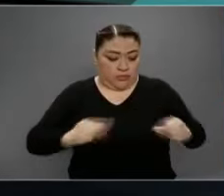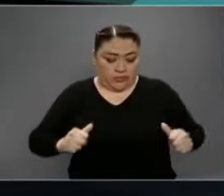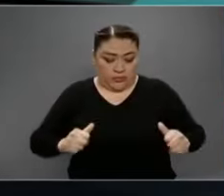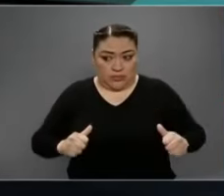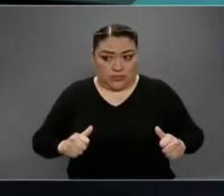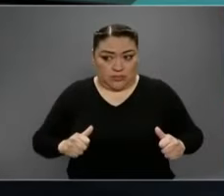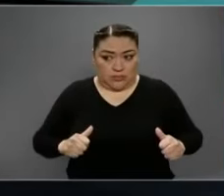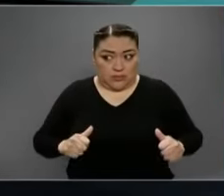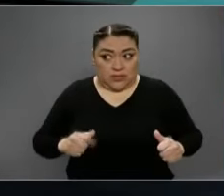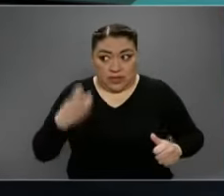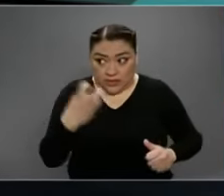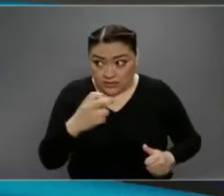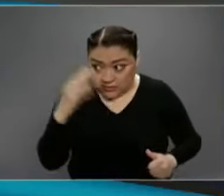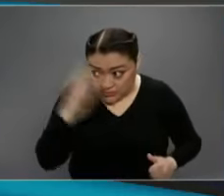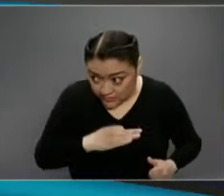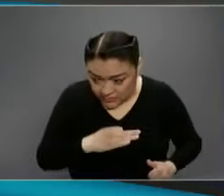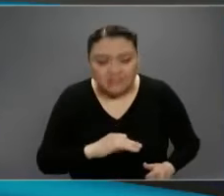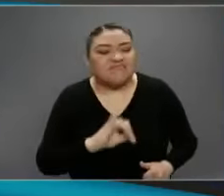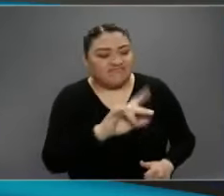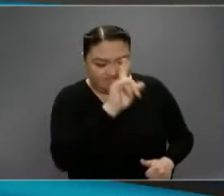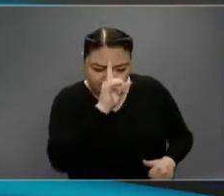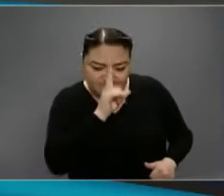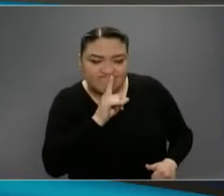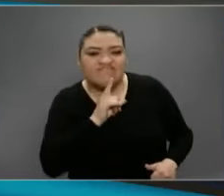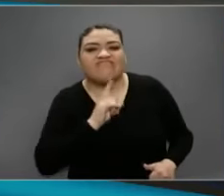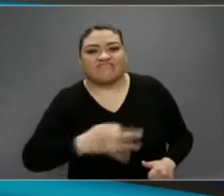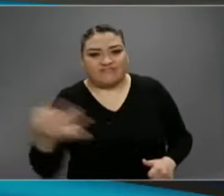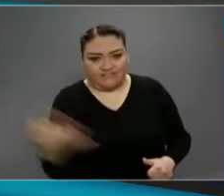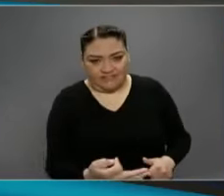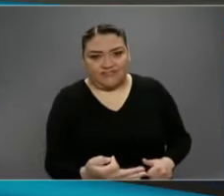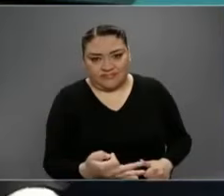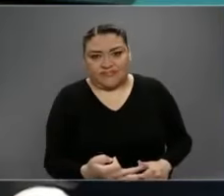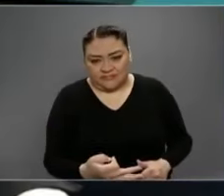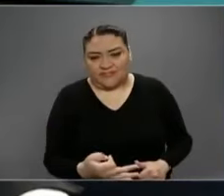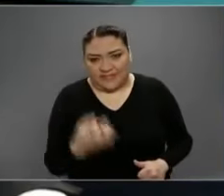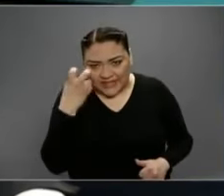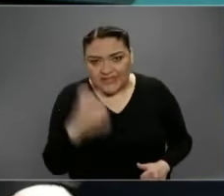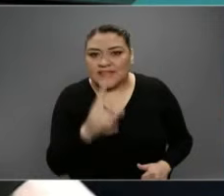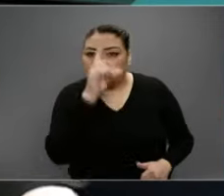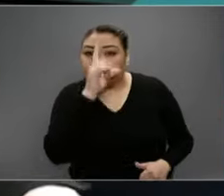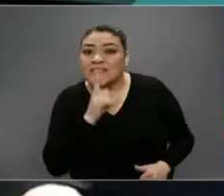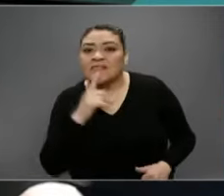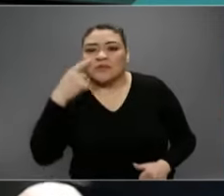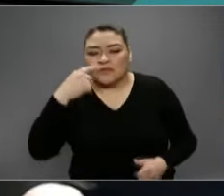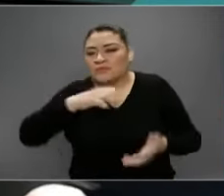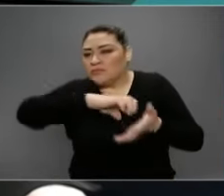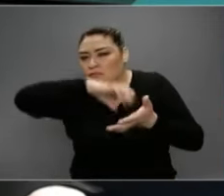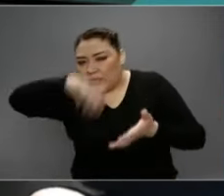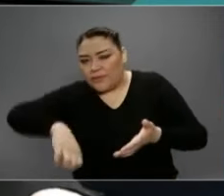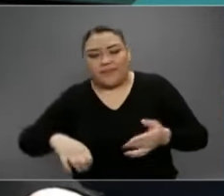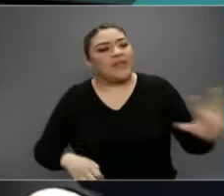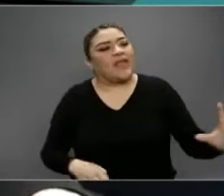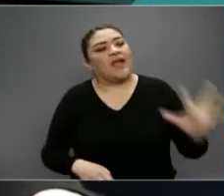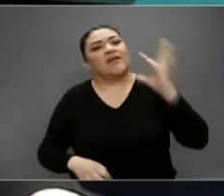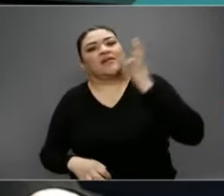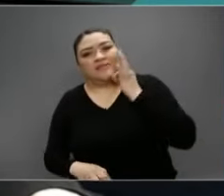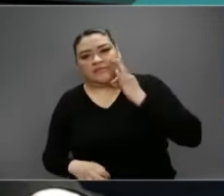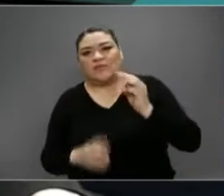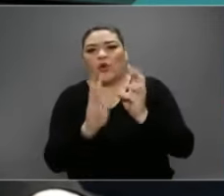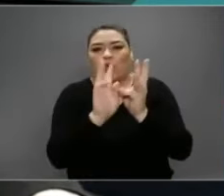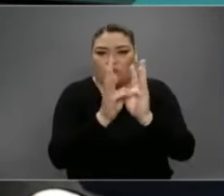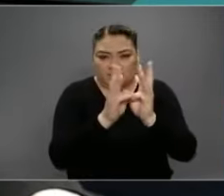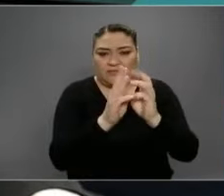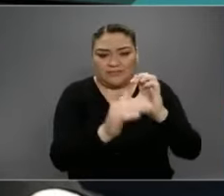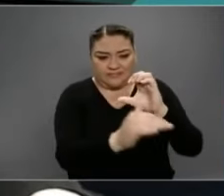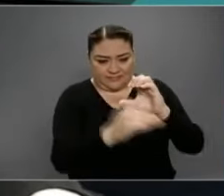Esa información... Esa información es falsa. Es falsa. Exactamente. Esa información, si a nosotros nos llega a través de una cadena